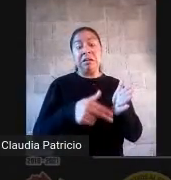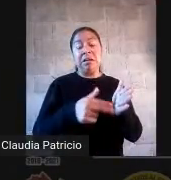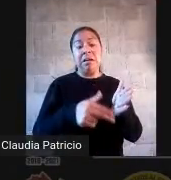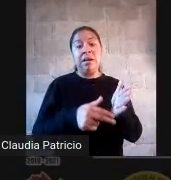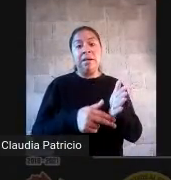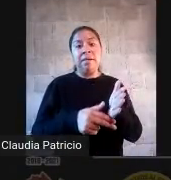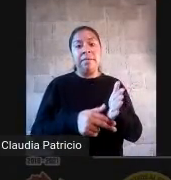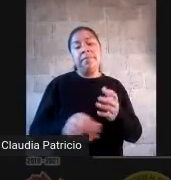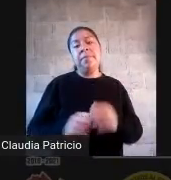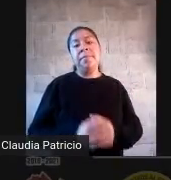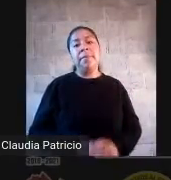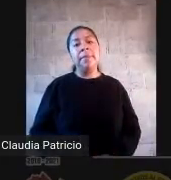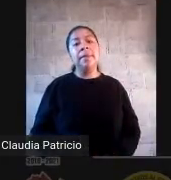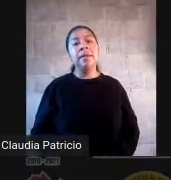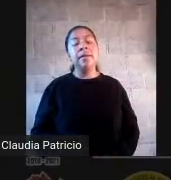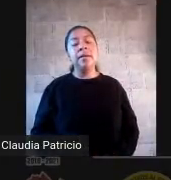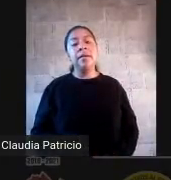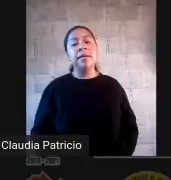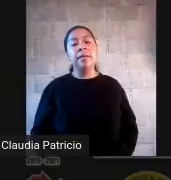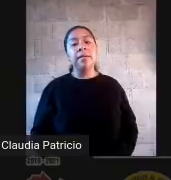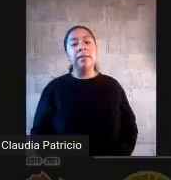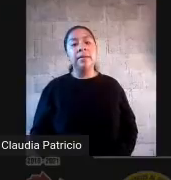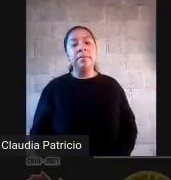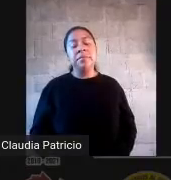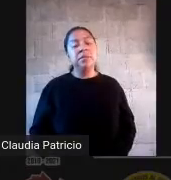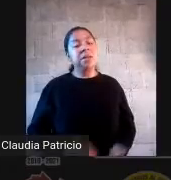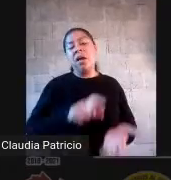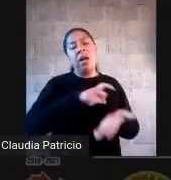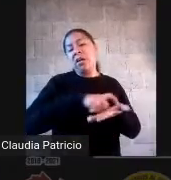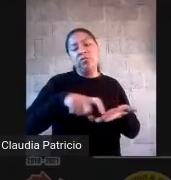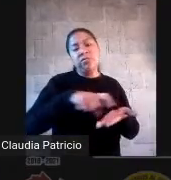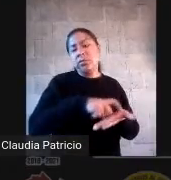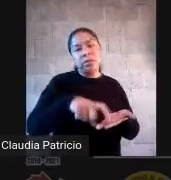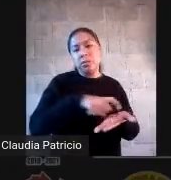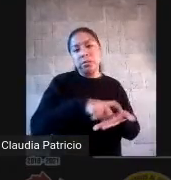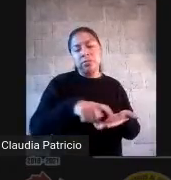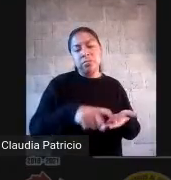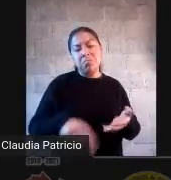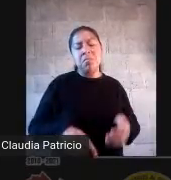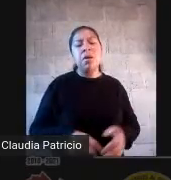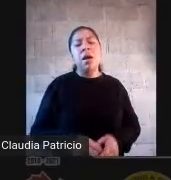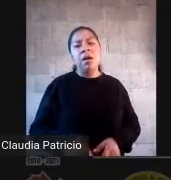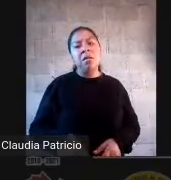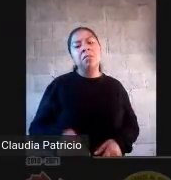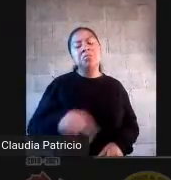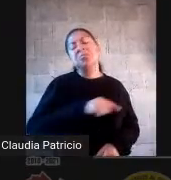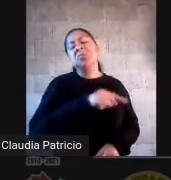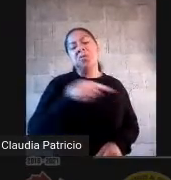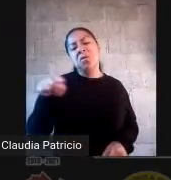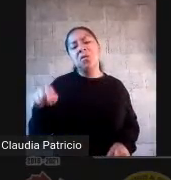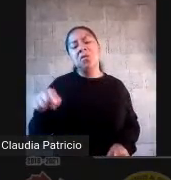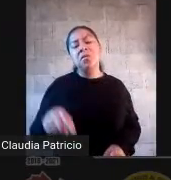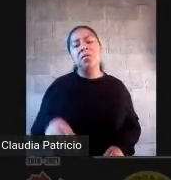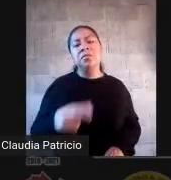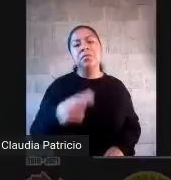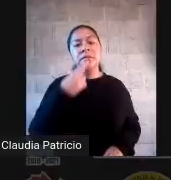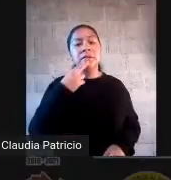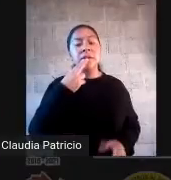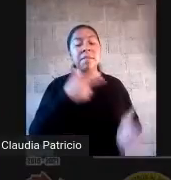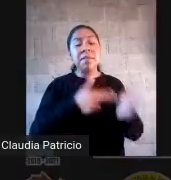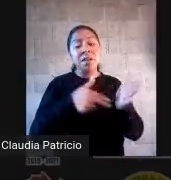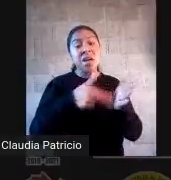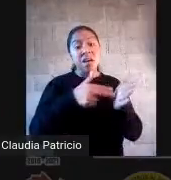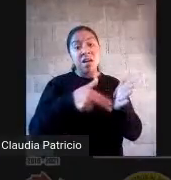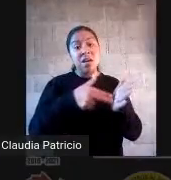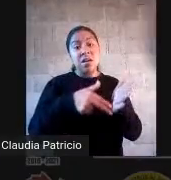gratuita. No cuesta mucho trabajo tenerla en su celular. Y es parte de las cositas, de las herramientitas que tenemos que empezar a